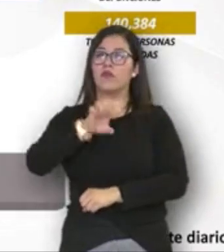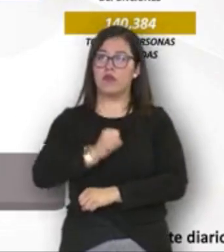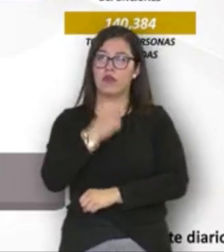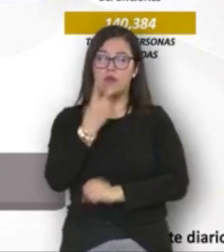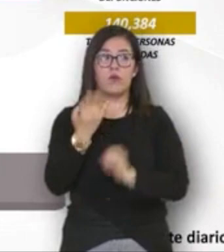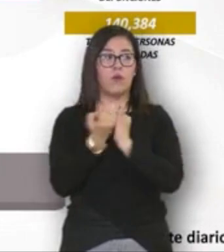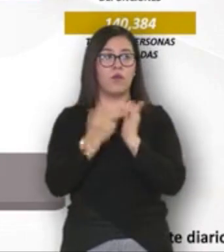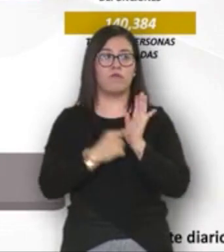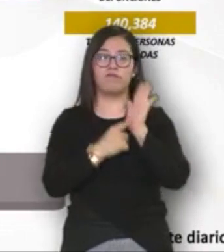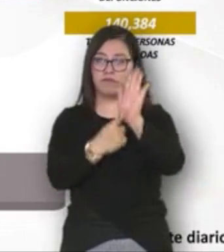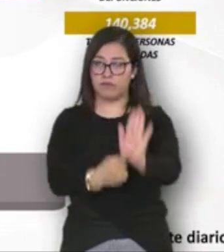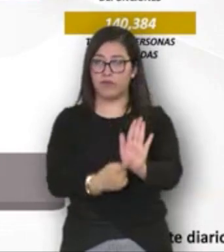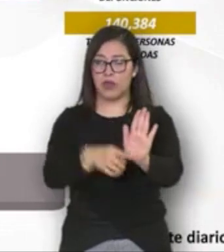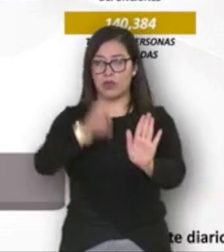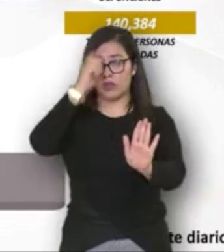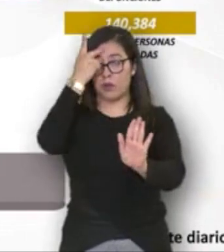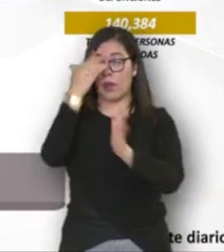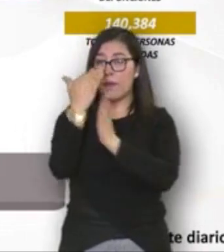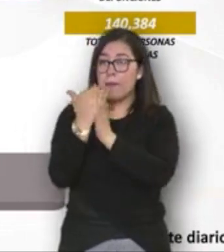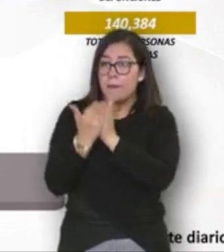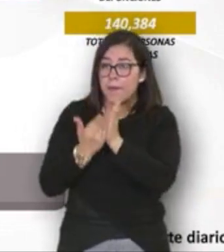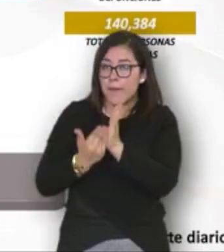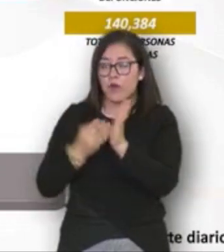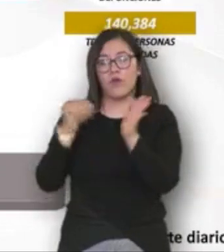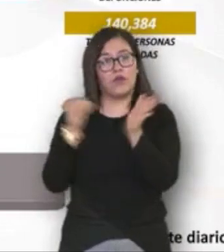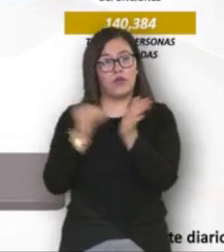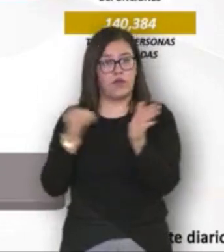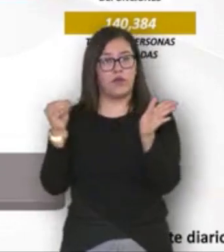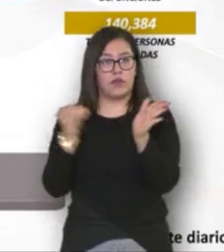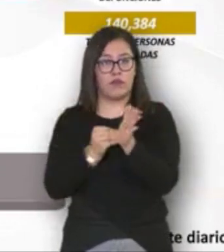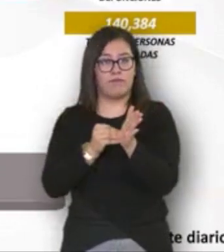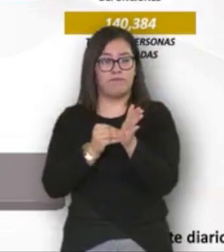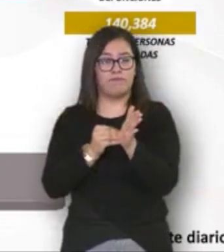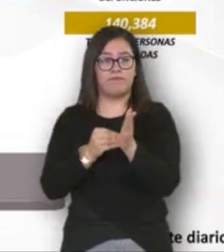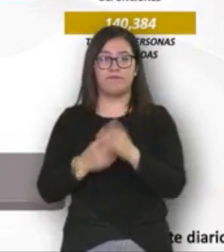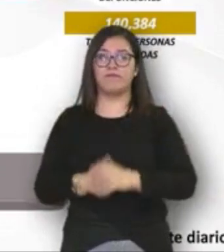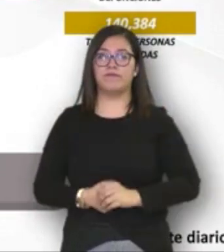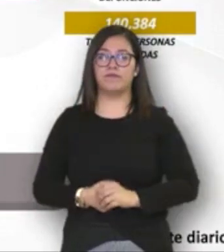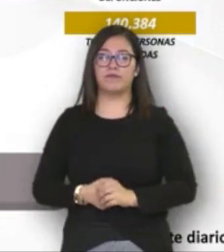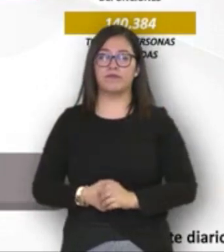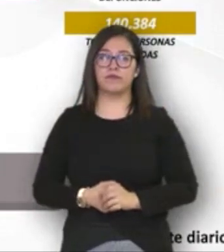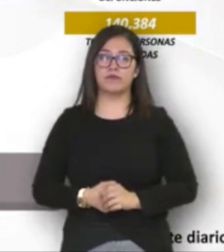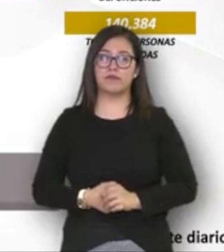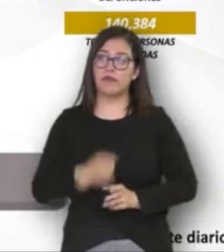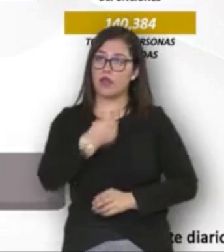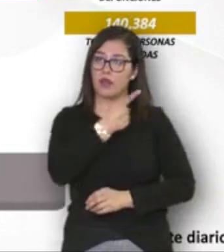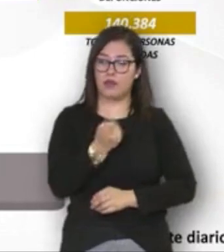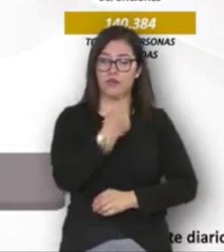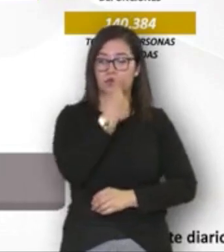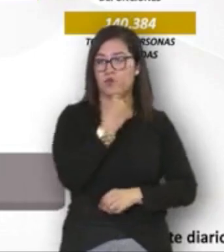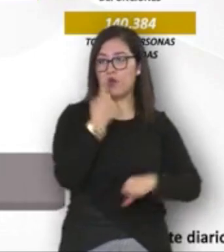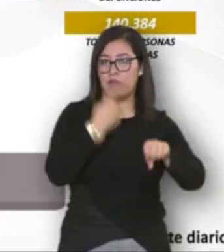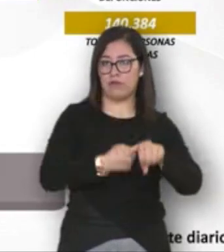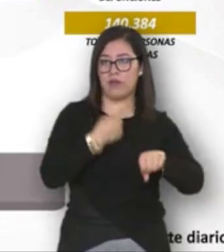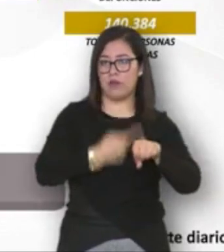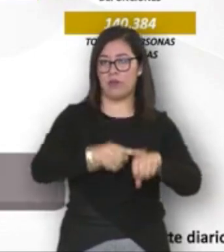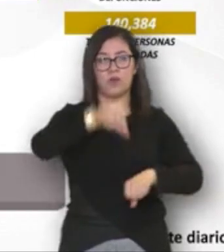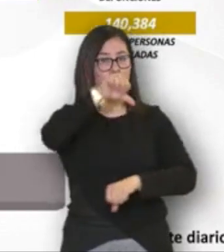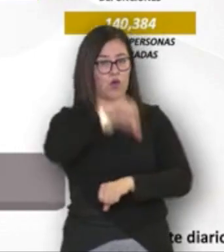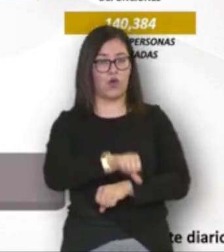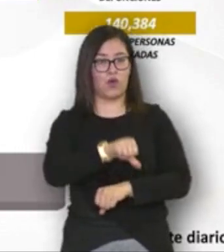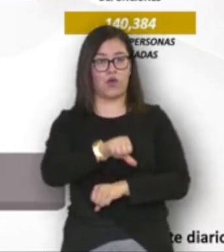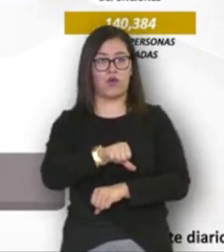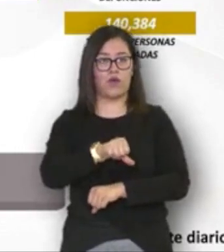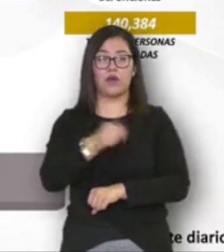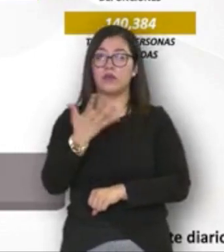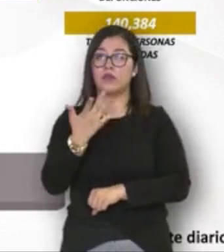que 2,387 permanecen a la espera de sus resultados. Con imágenes de Humberto Alonso, Germain Santos, Noticieros